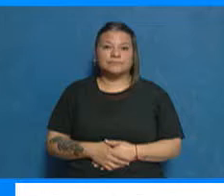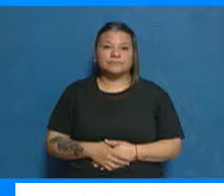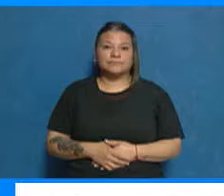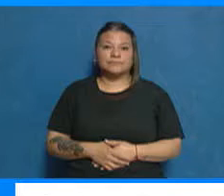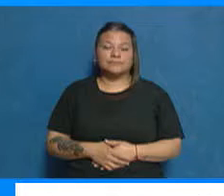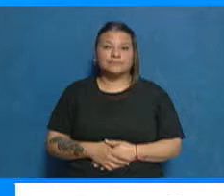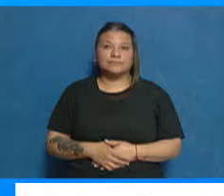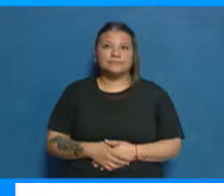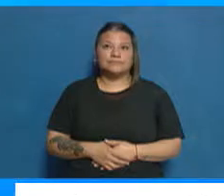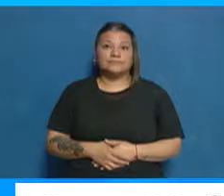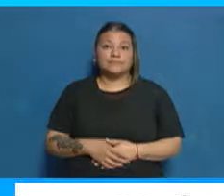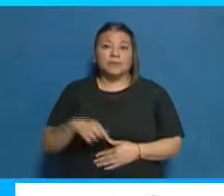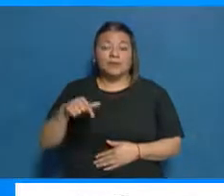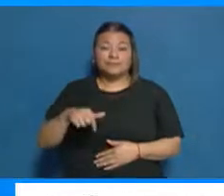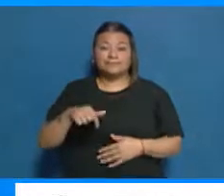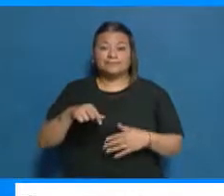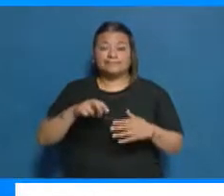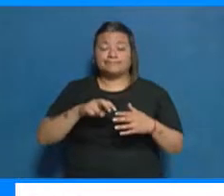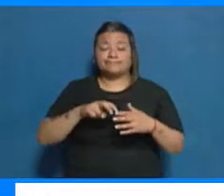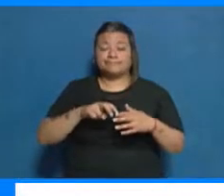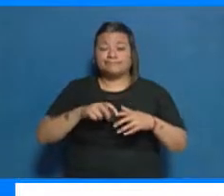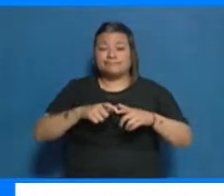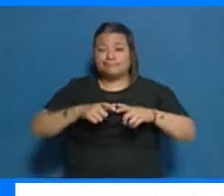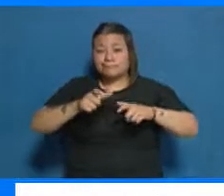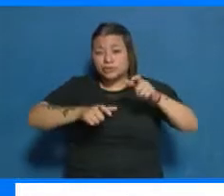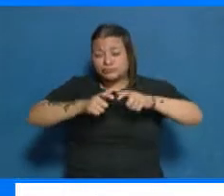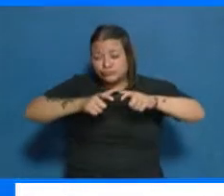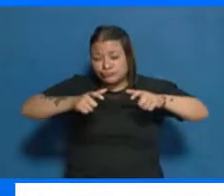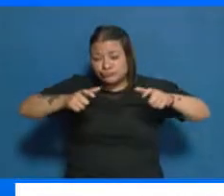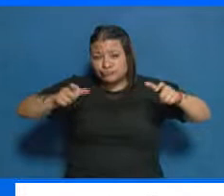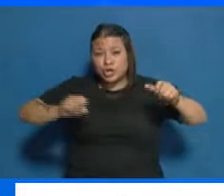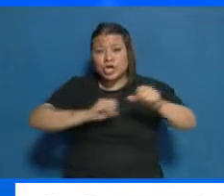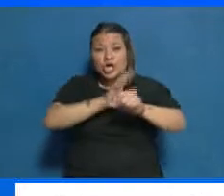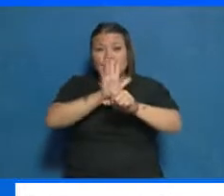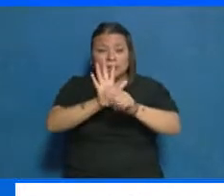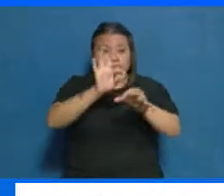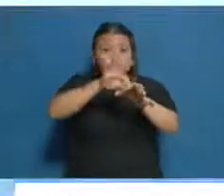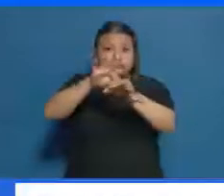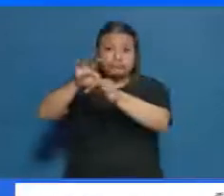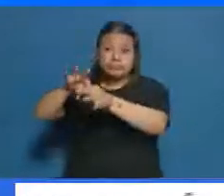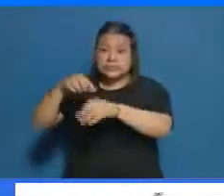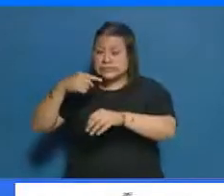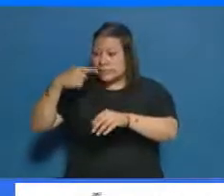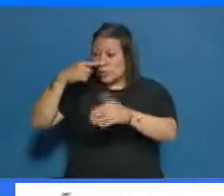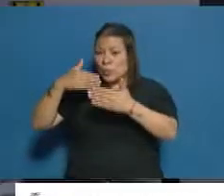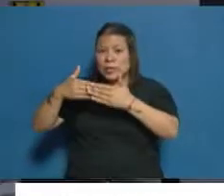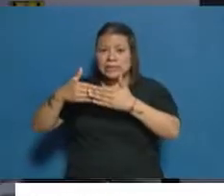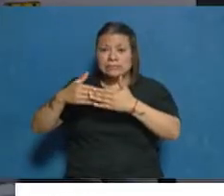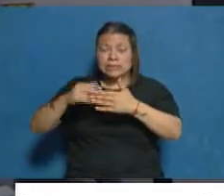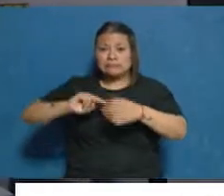Se ha registrado un fuerte salto de casos de COVID-19. En las últimas semanas se cuadriplicaron los casos.